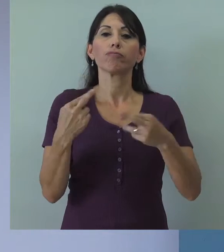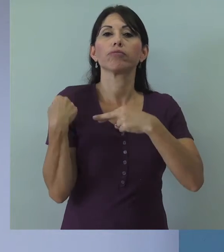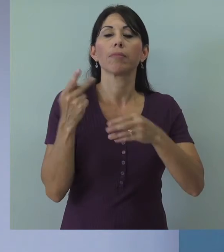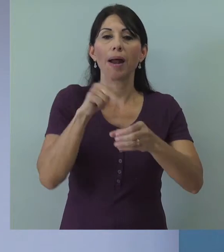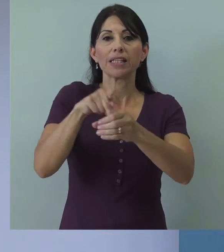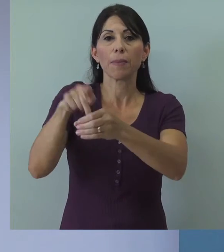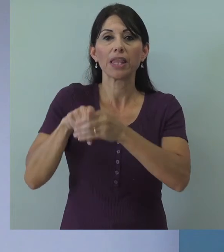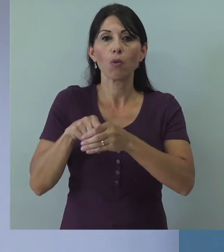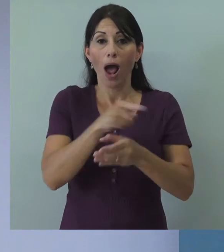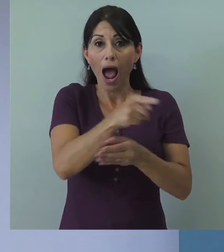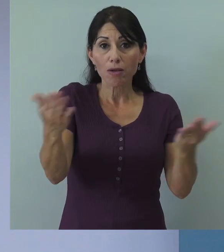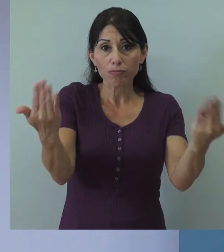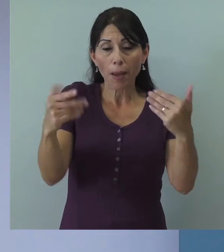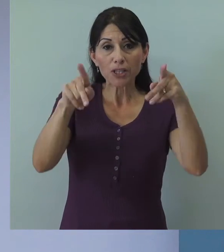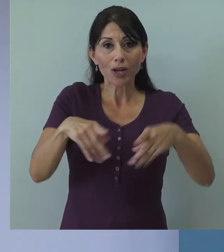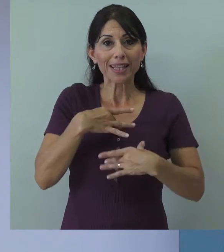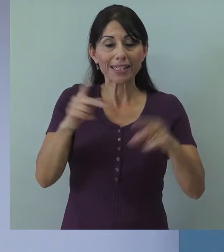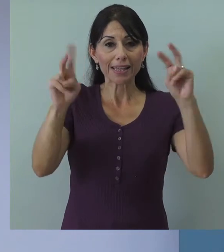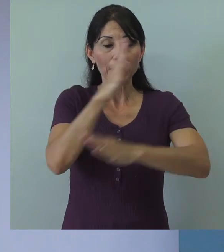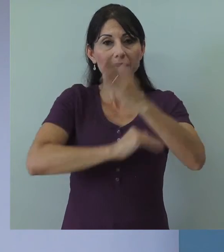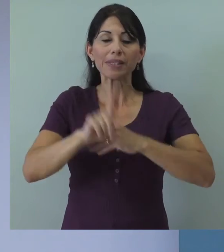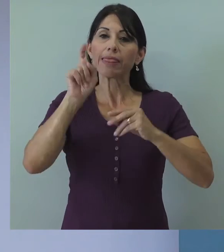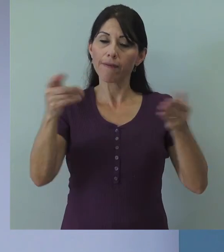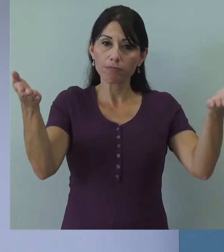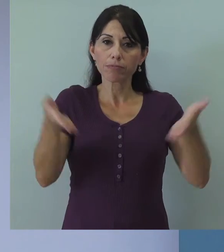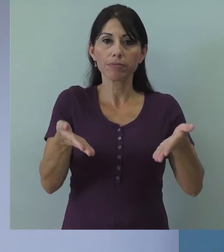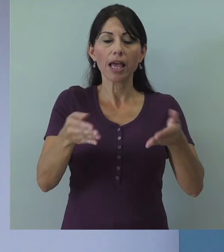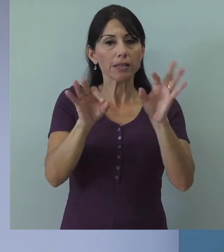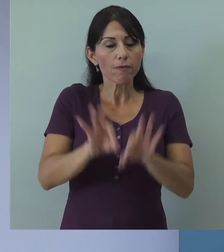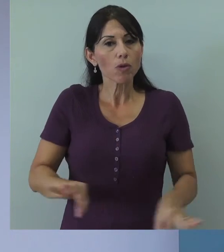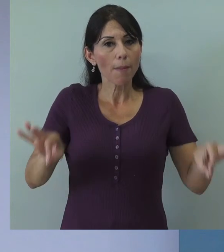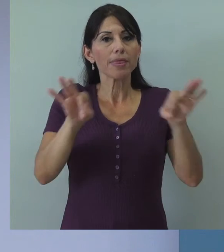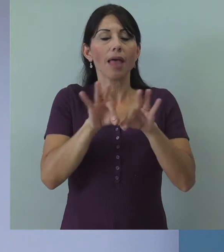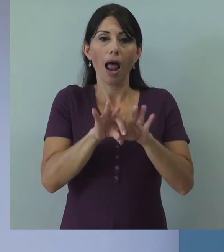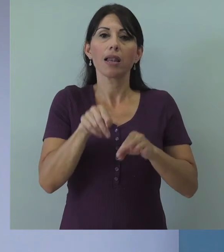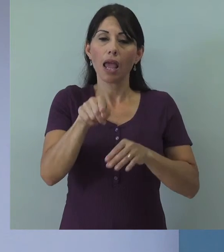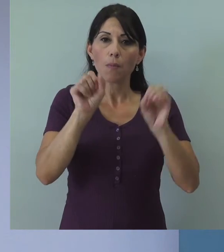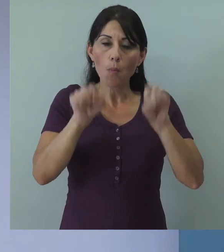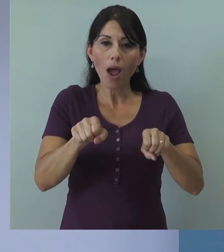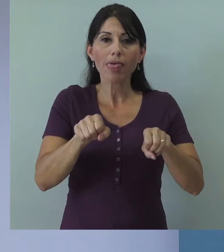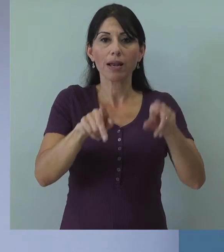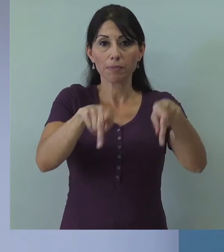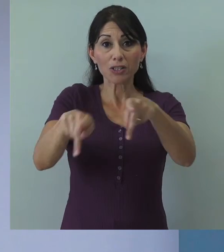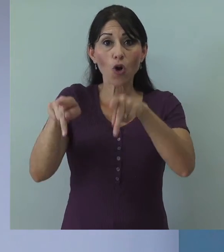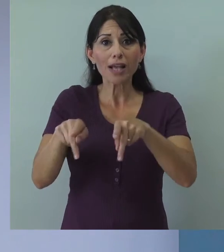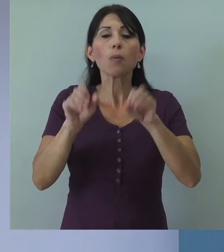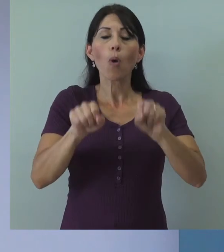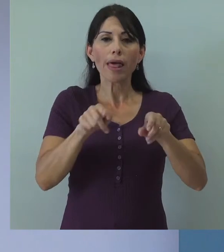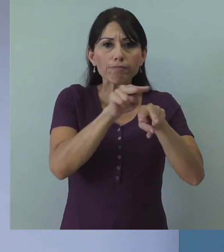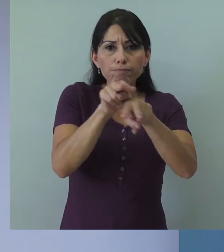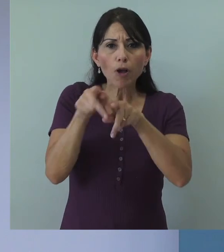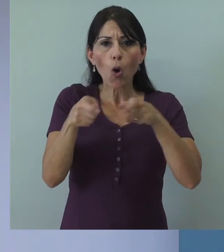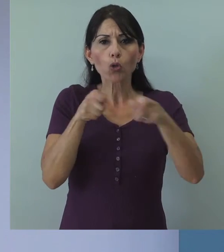participativos, donde estén presentes personas interesadas con el tema de discapacidad. Es fundamental que la ciudadanía pueda tener este control directo en